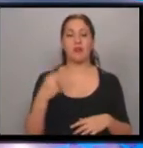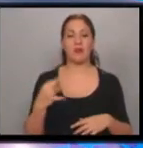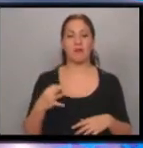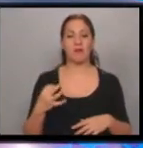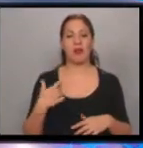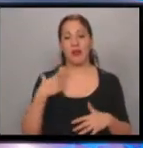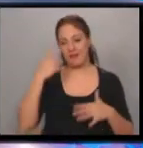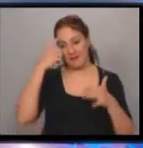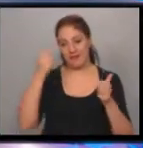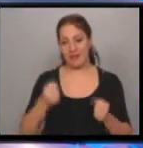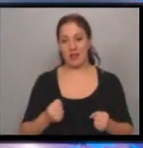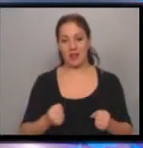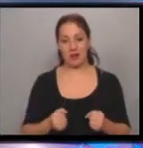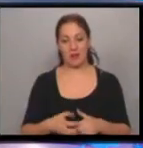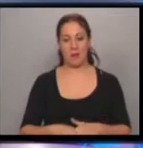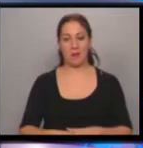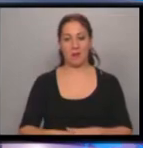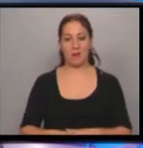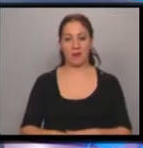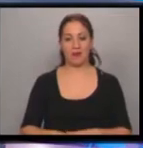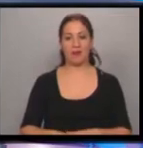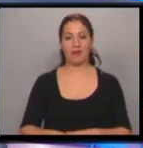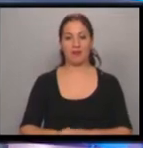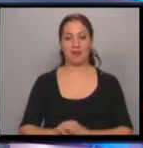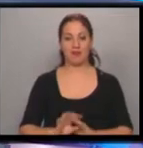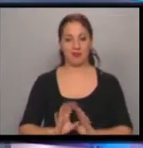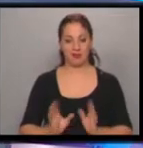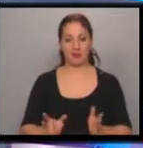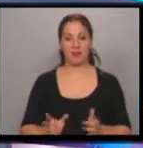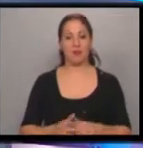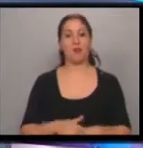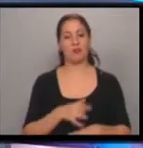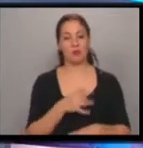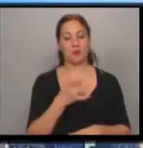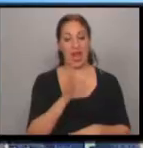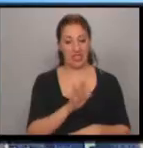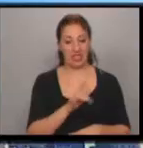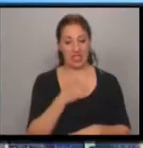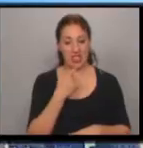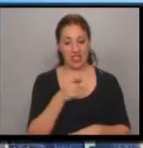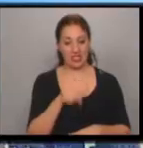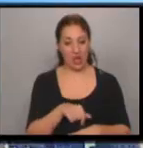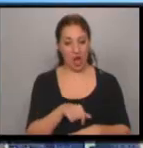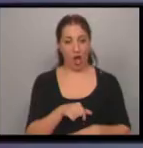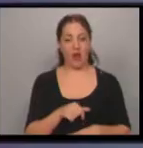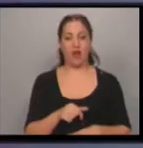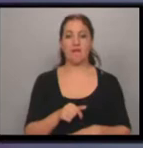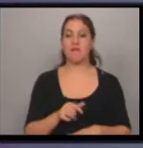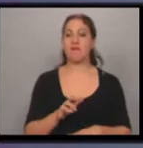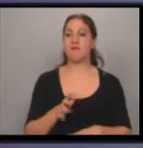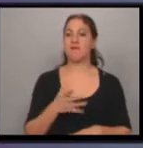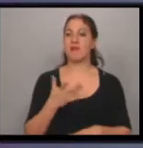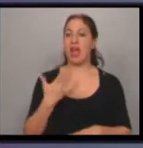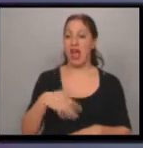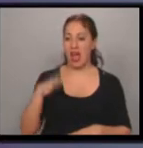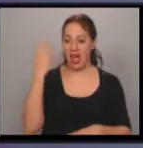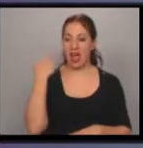firmes. Pero de una profunda capacidad de escuchar. No, no, esto es lo que yo... ¿Así se dice ahora? No, es así. mire, tengo un piropo para usted. Ayer estaba